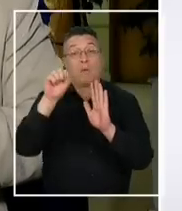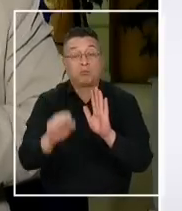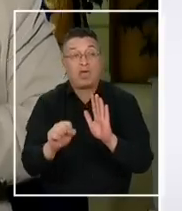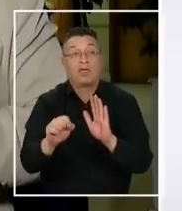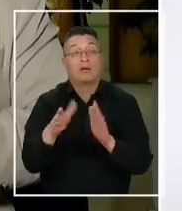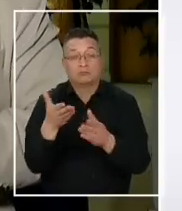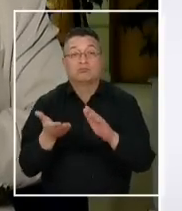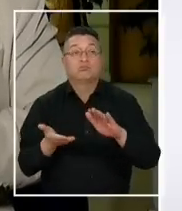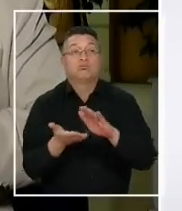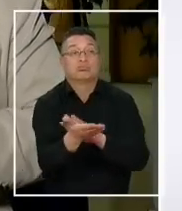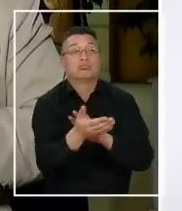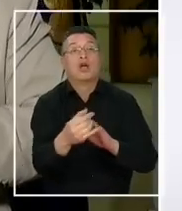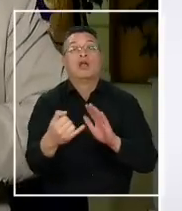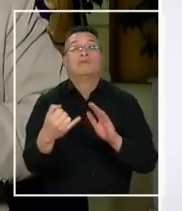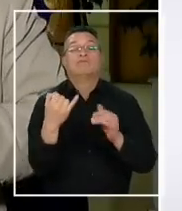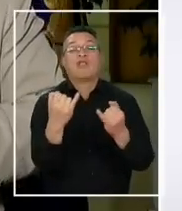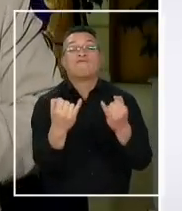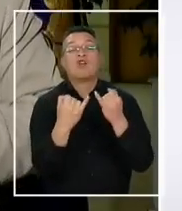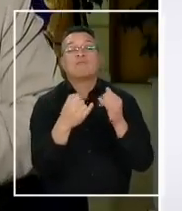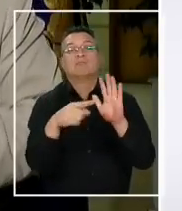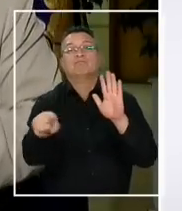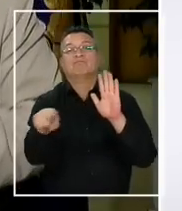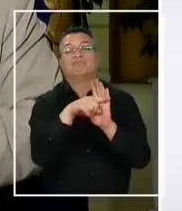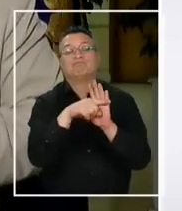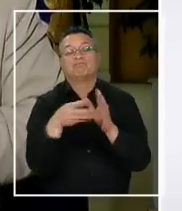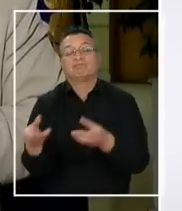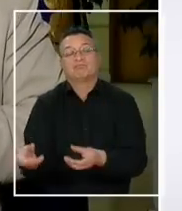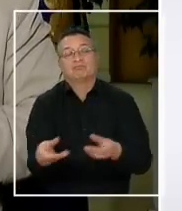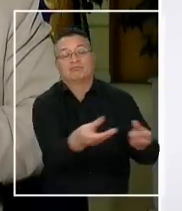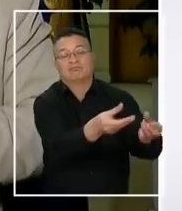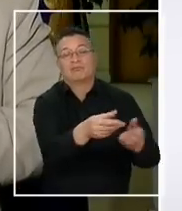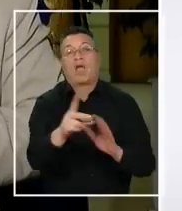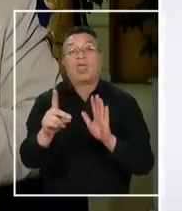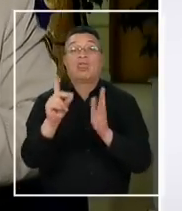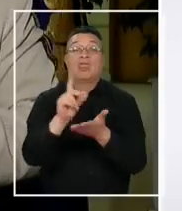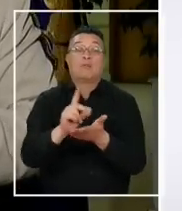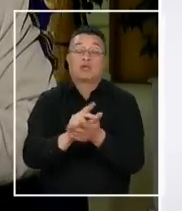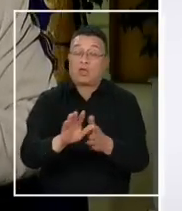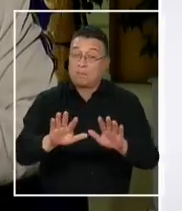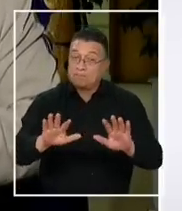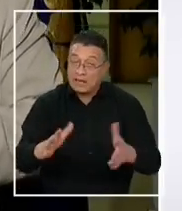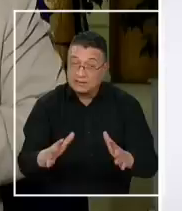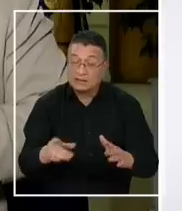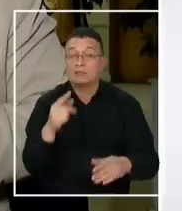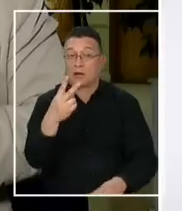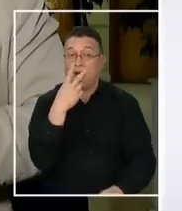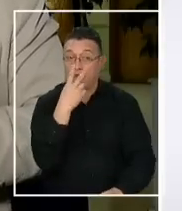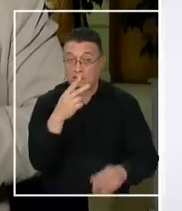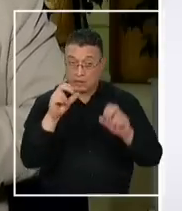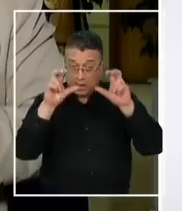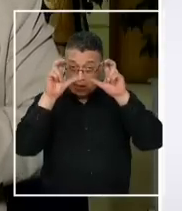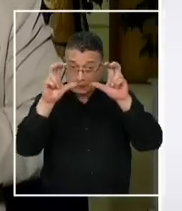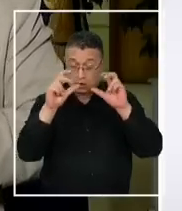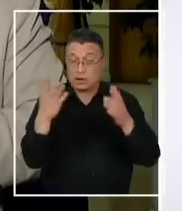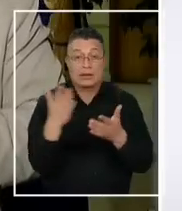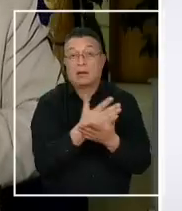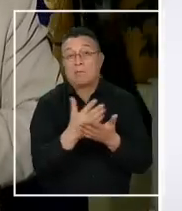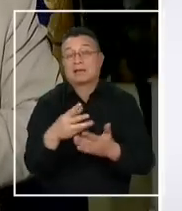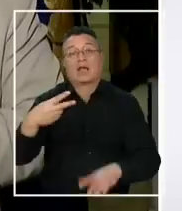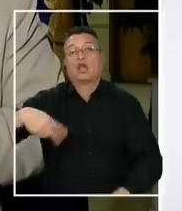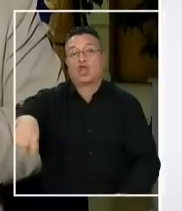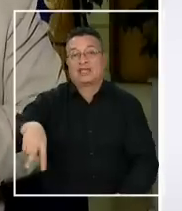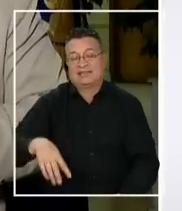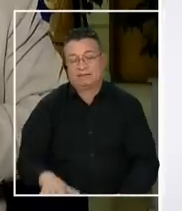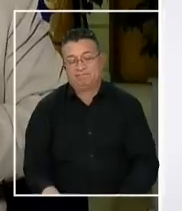evacuarse con un informe negativo a la sala de la Cámara de Diputadas y Diputados. Estaremos muy atentos al desarrollo de esta noticia.